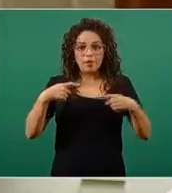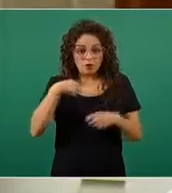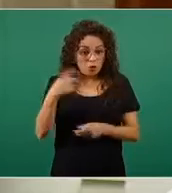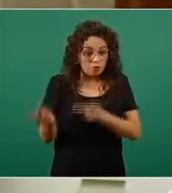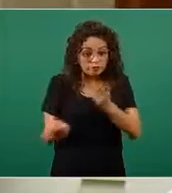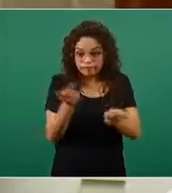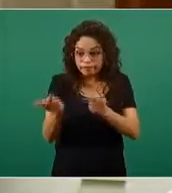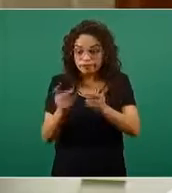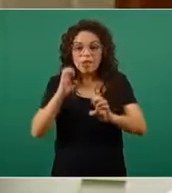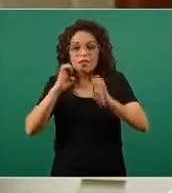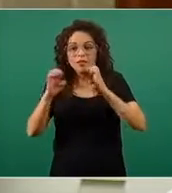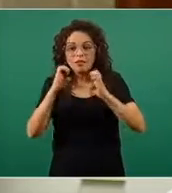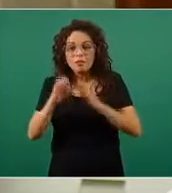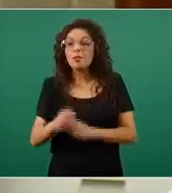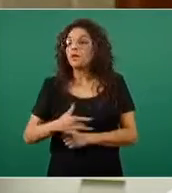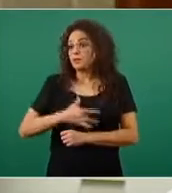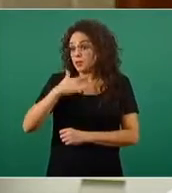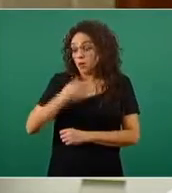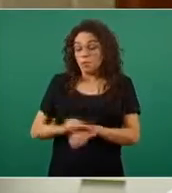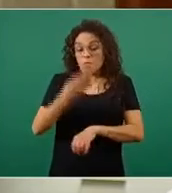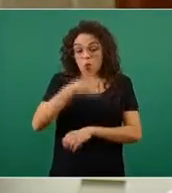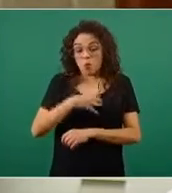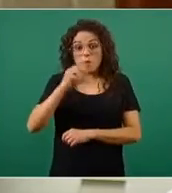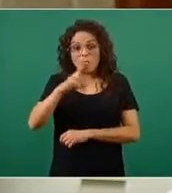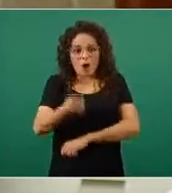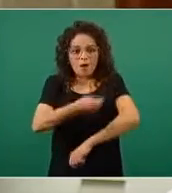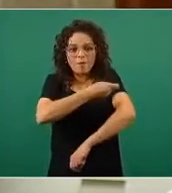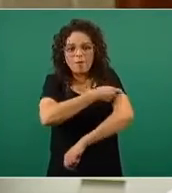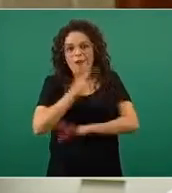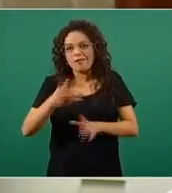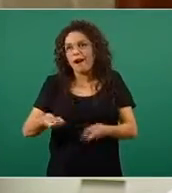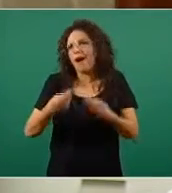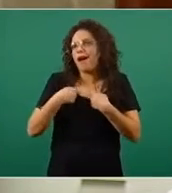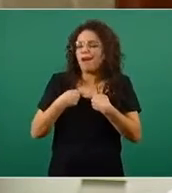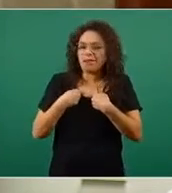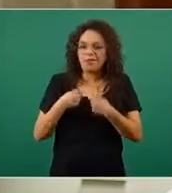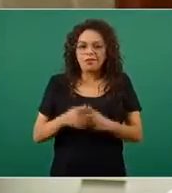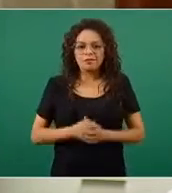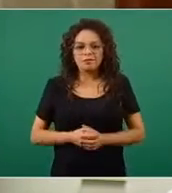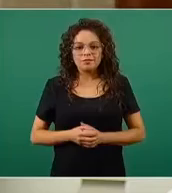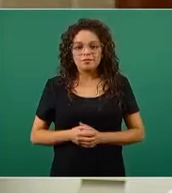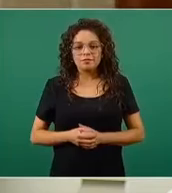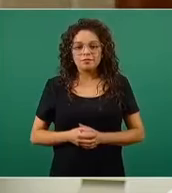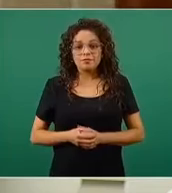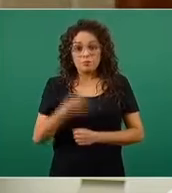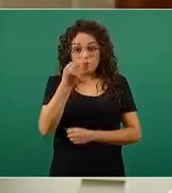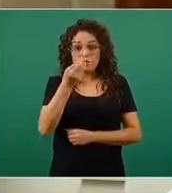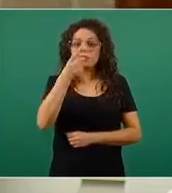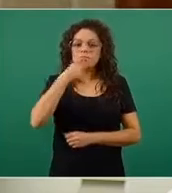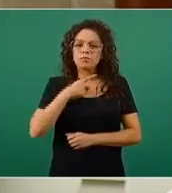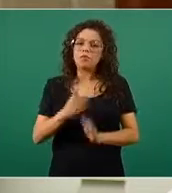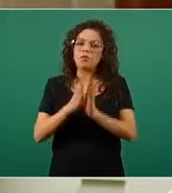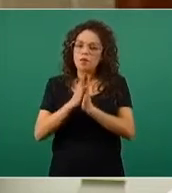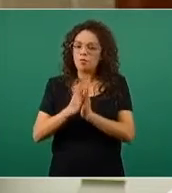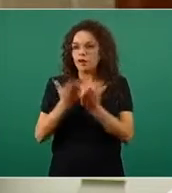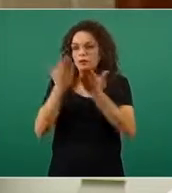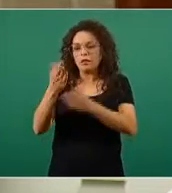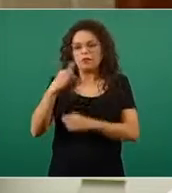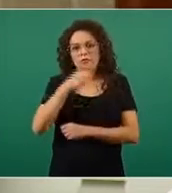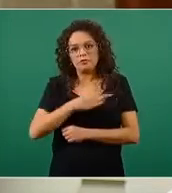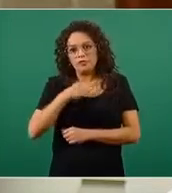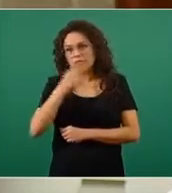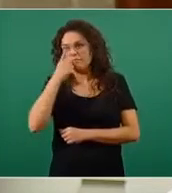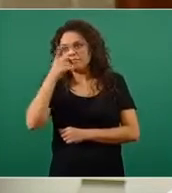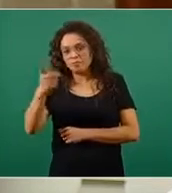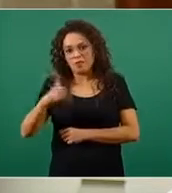muy contentas por la vacunación. Muchas también me han referido a felicitar al gobierno, presidente López Obrador por